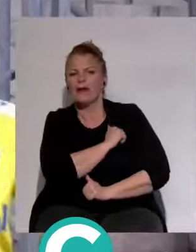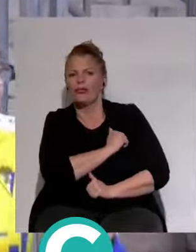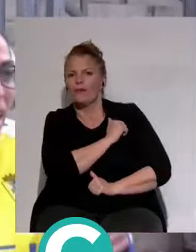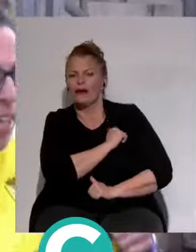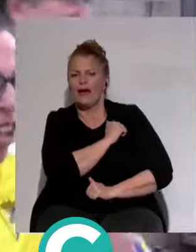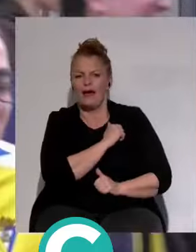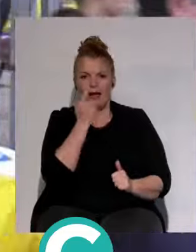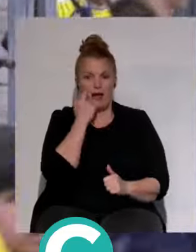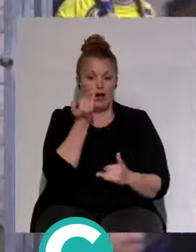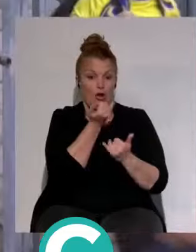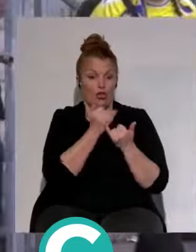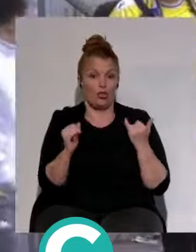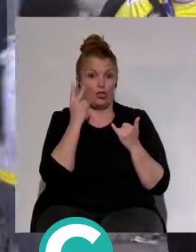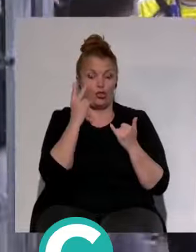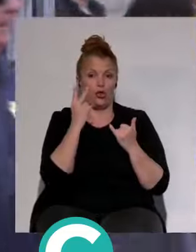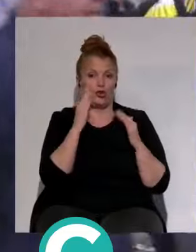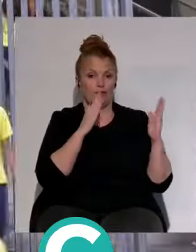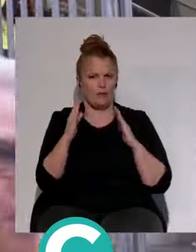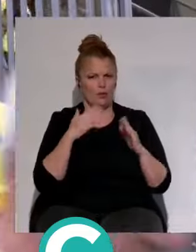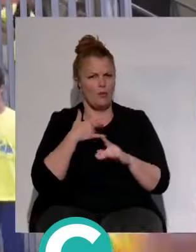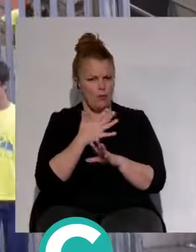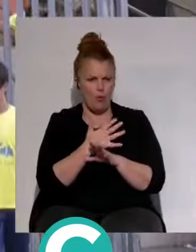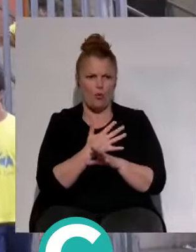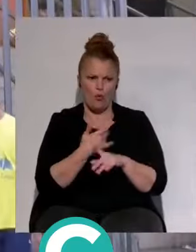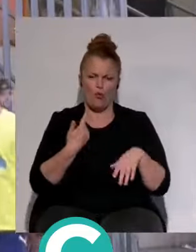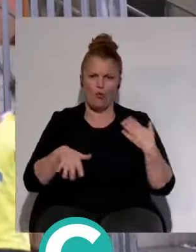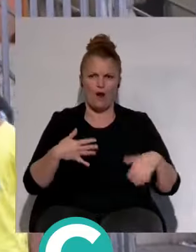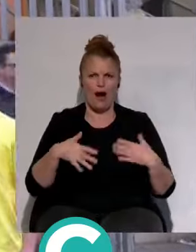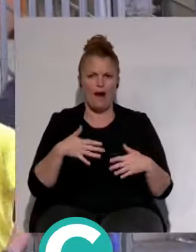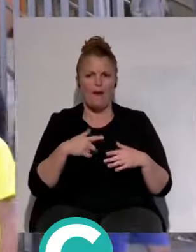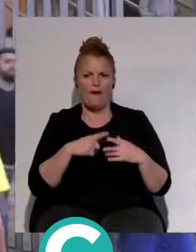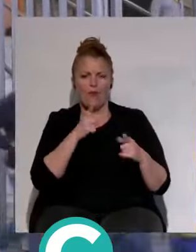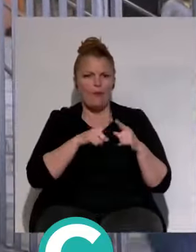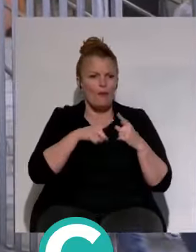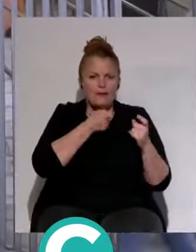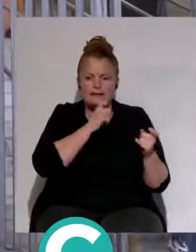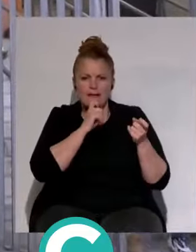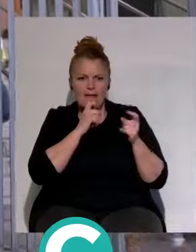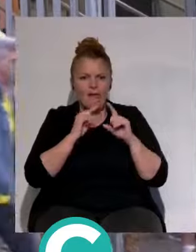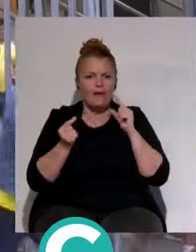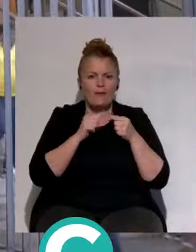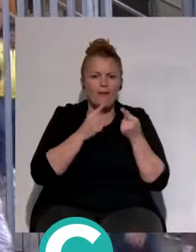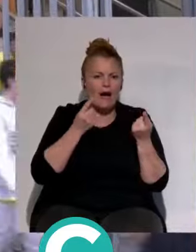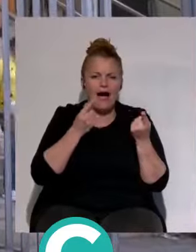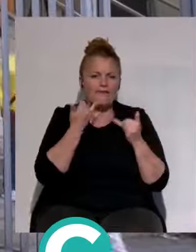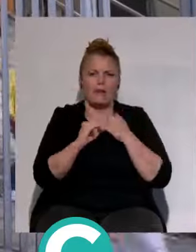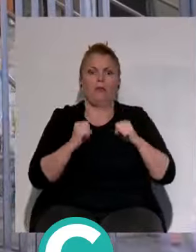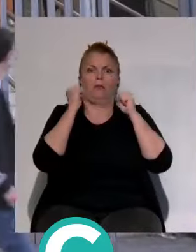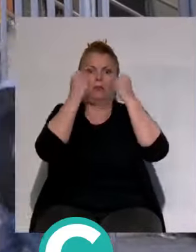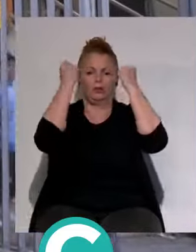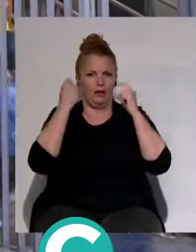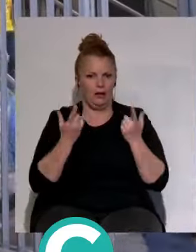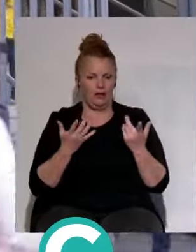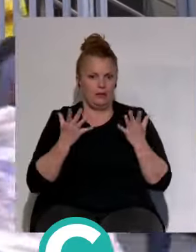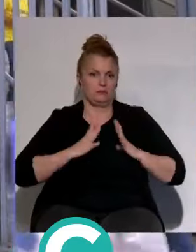cuenta que las dos últimas temporadas hemos jugado con fuego y al final nos hemos salvado en el último minuto. entonces nada más que vemos en redes sociales